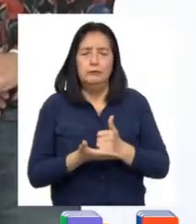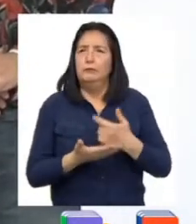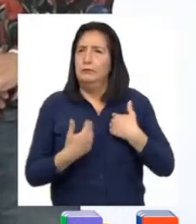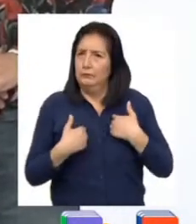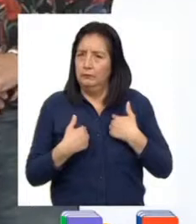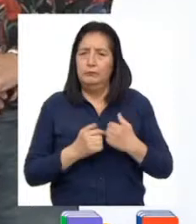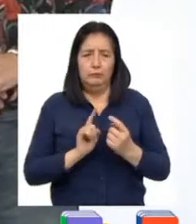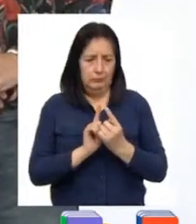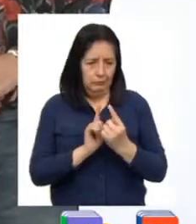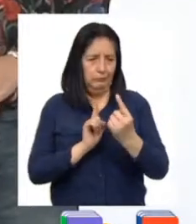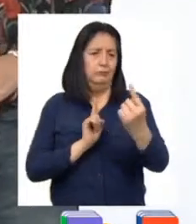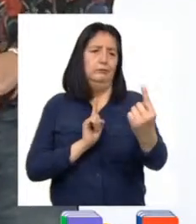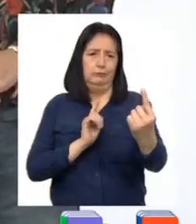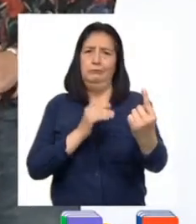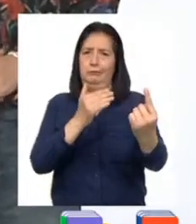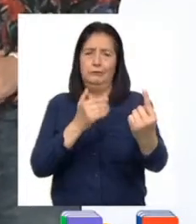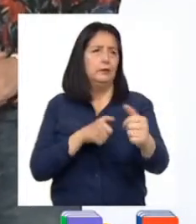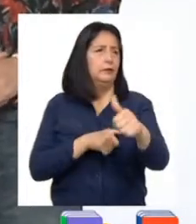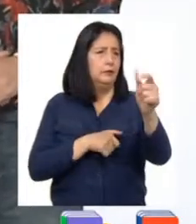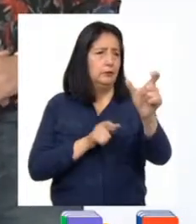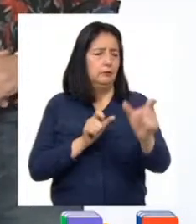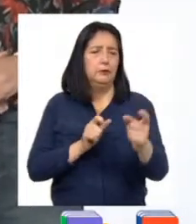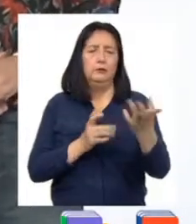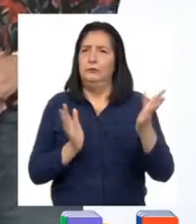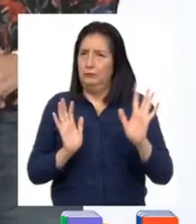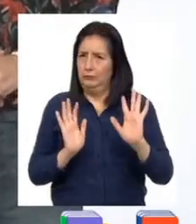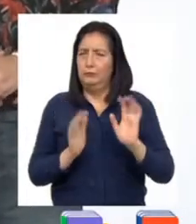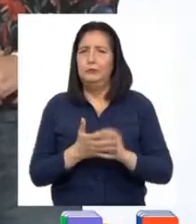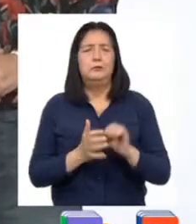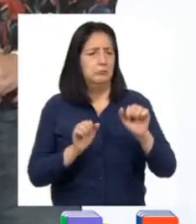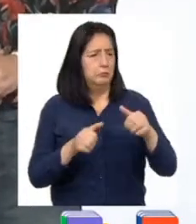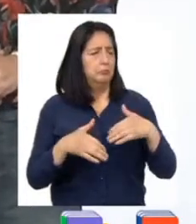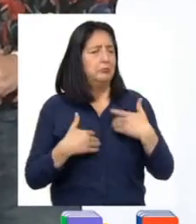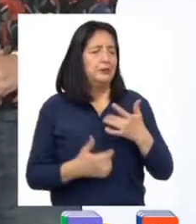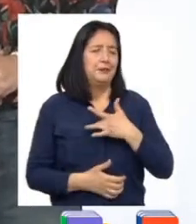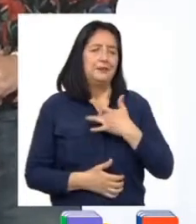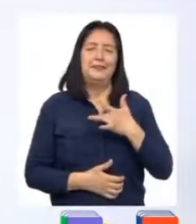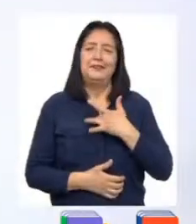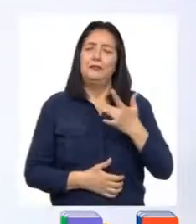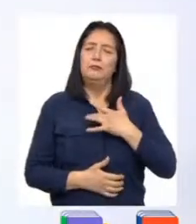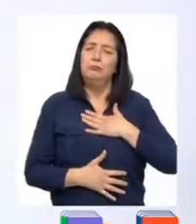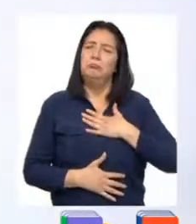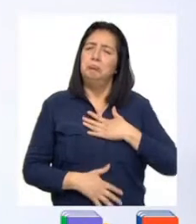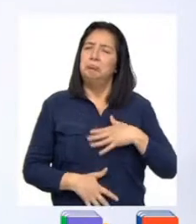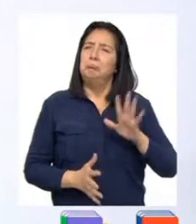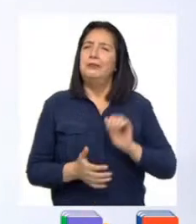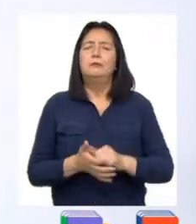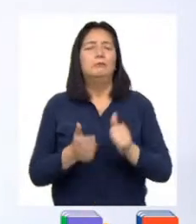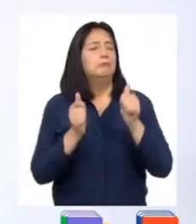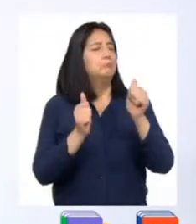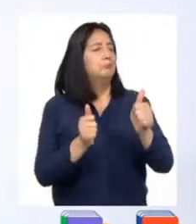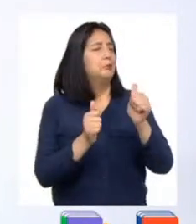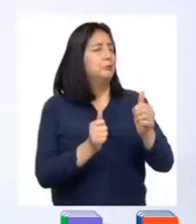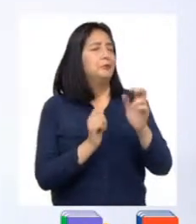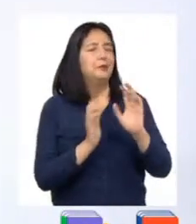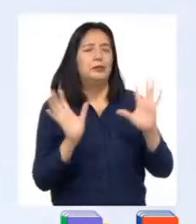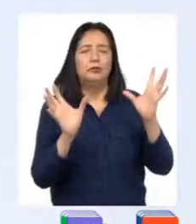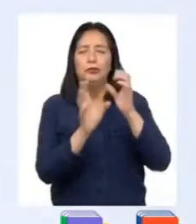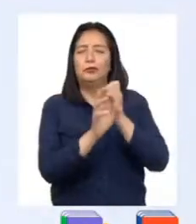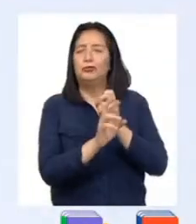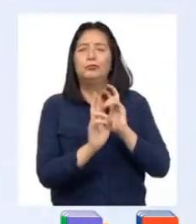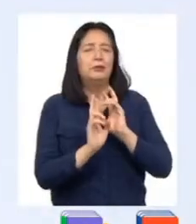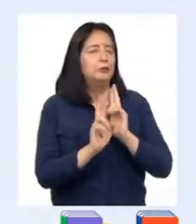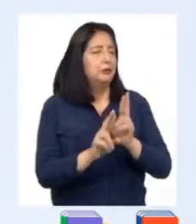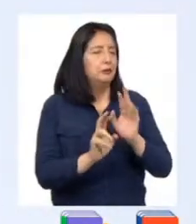una distancia física con los demás de manera que pueda sentirse cómoda. ¡Excelente resumen, Nashly!